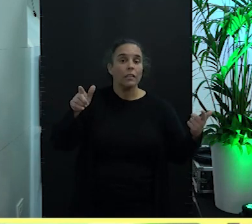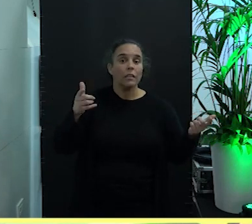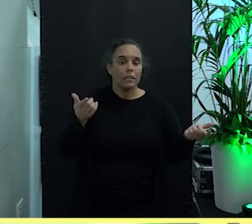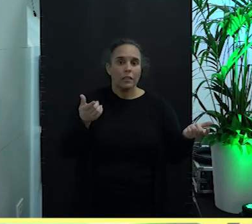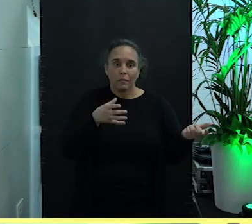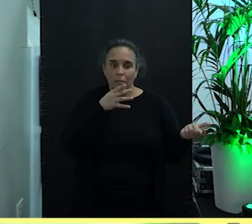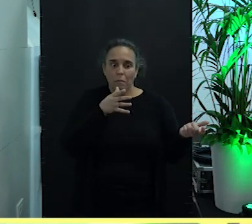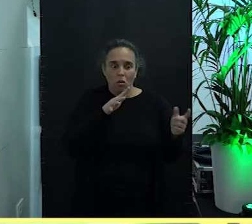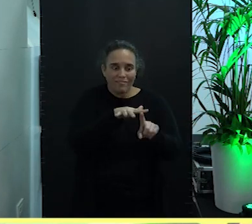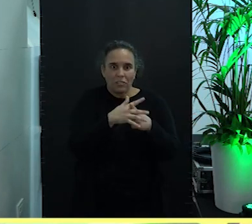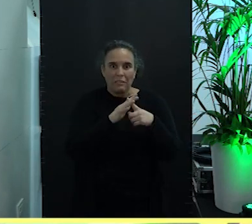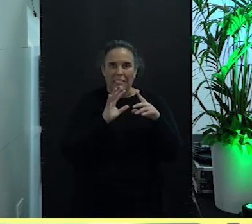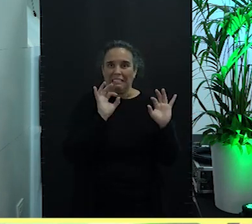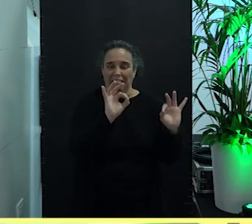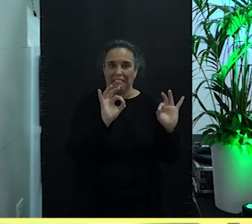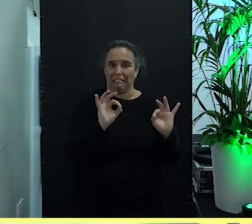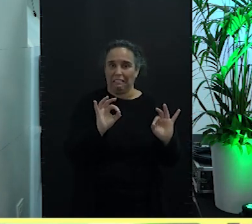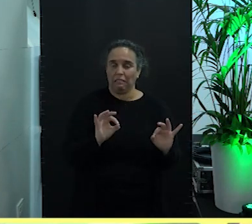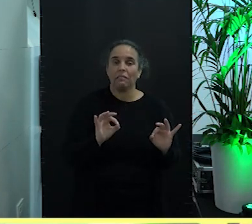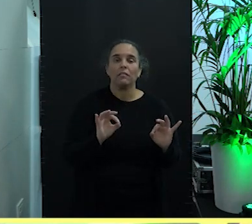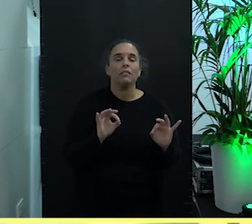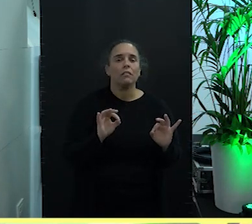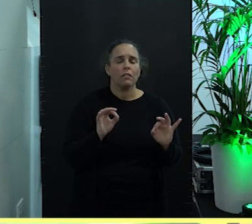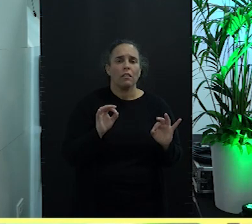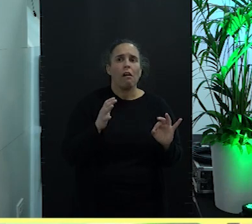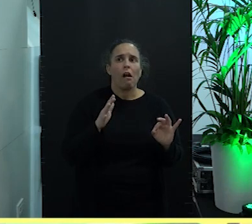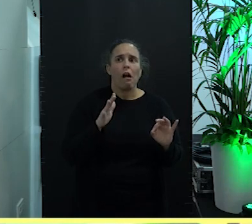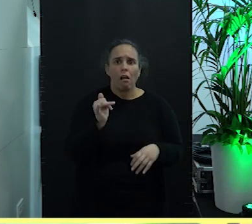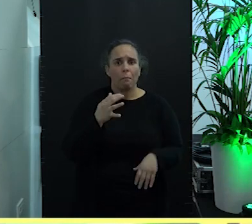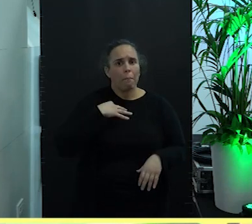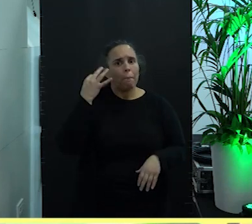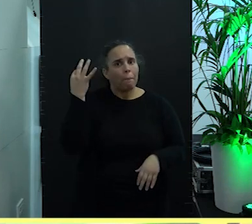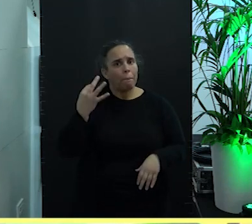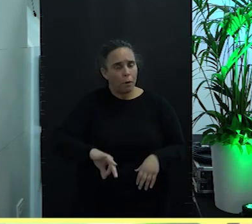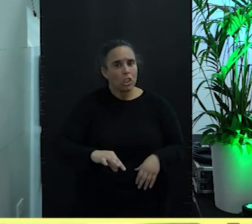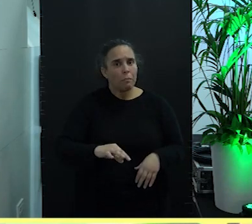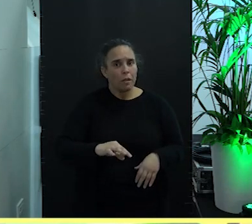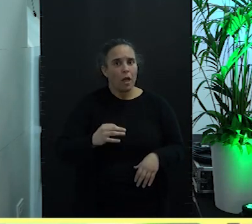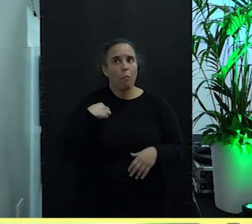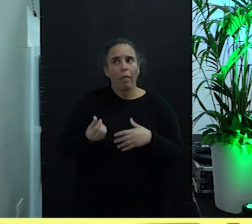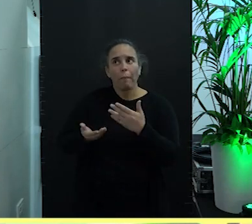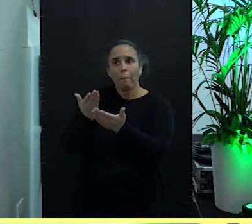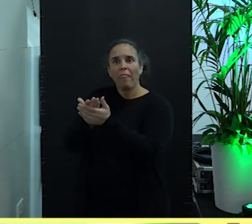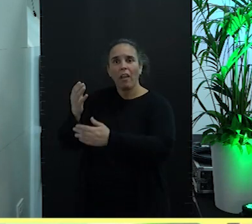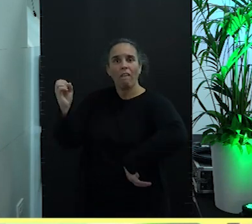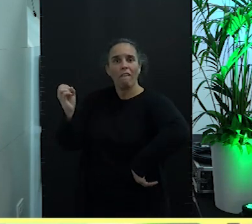sus propias especificidades, tiene la posibilidad de acudir a fondos europeos